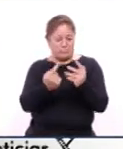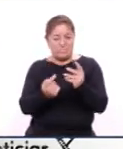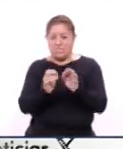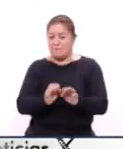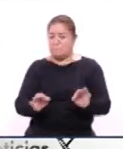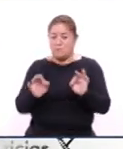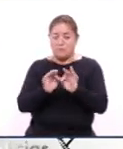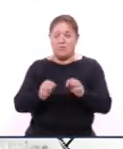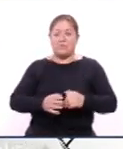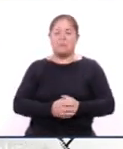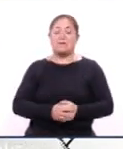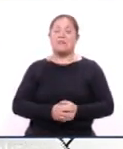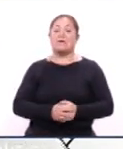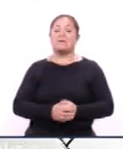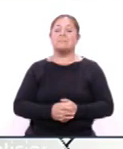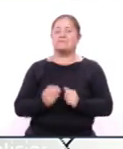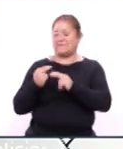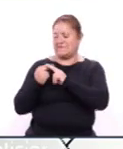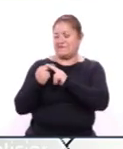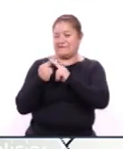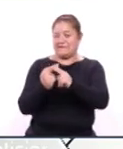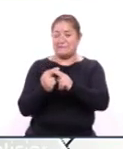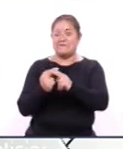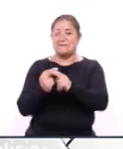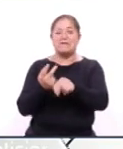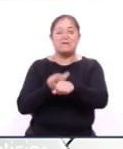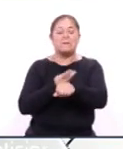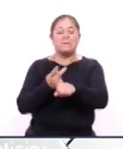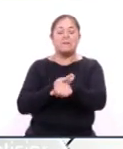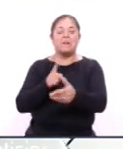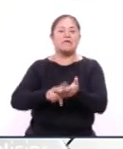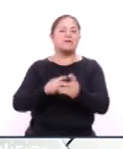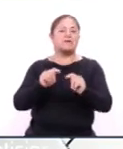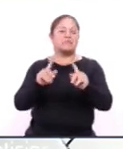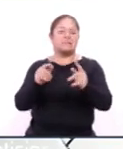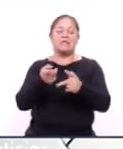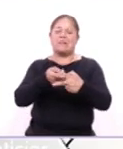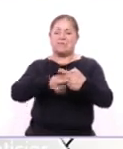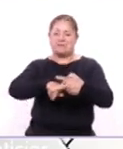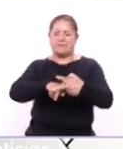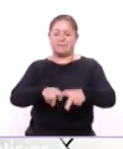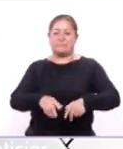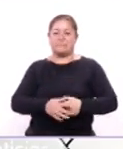destacados de las últimas horas en nuestra entidad. Comenzamos.